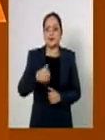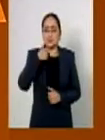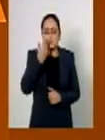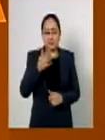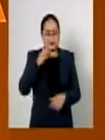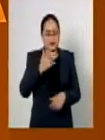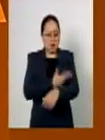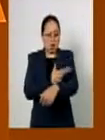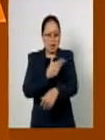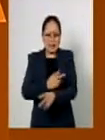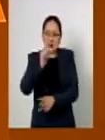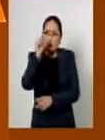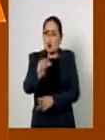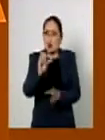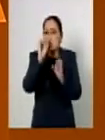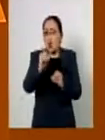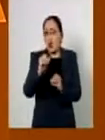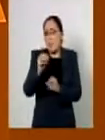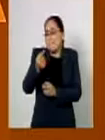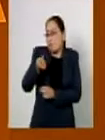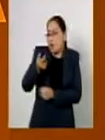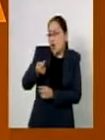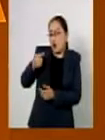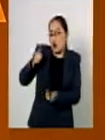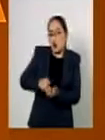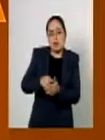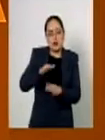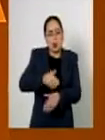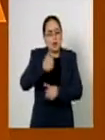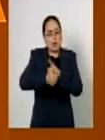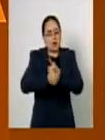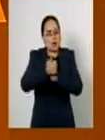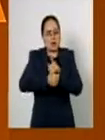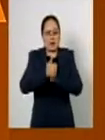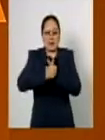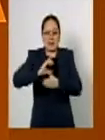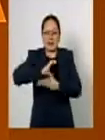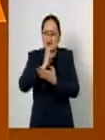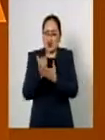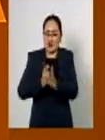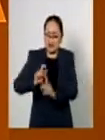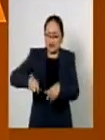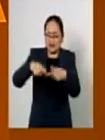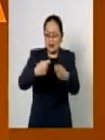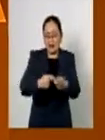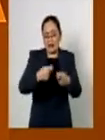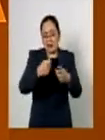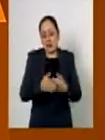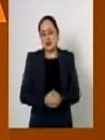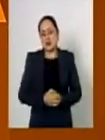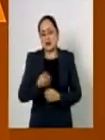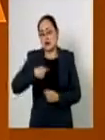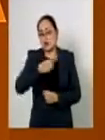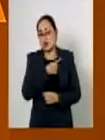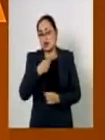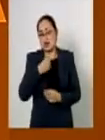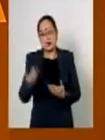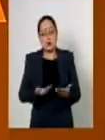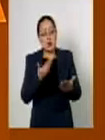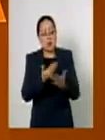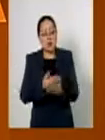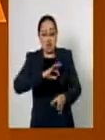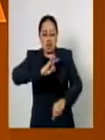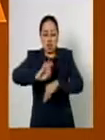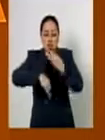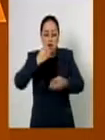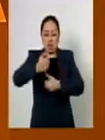transparente o nulo transparente los procesos de licitación al contrario deberíamos nosotros de proponer que todas